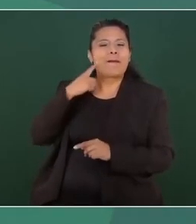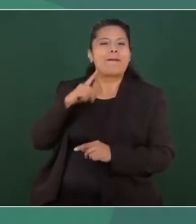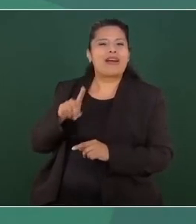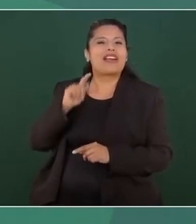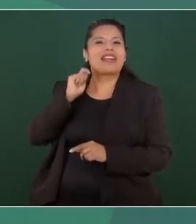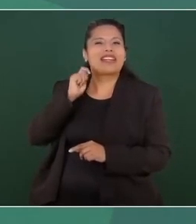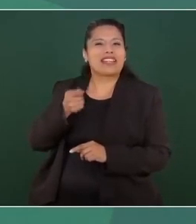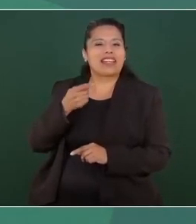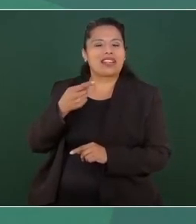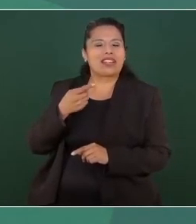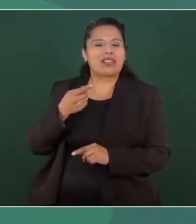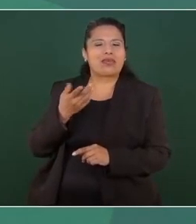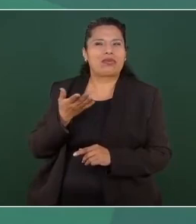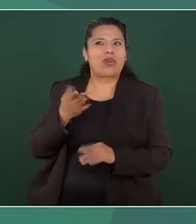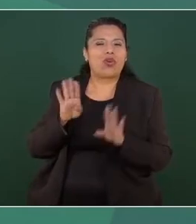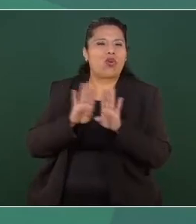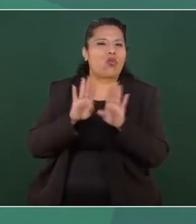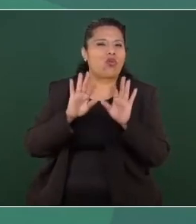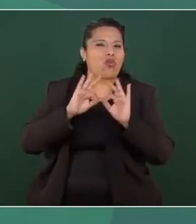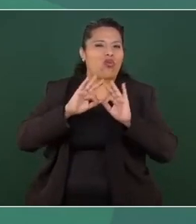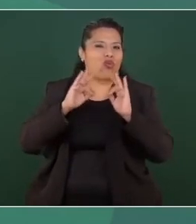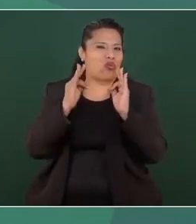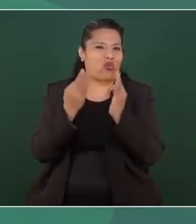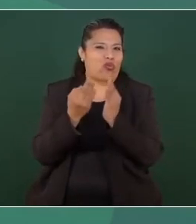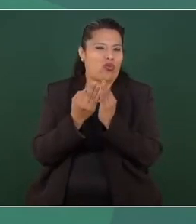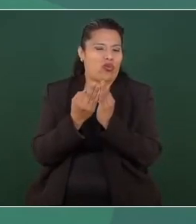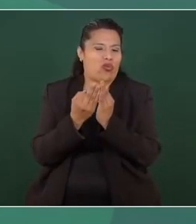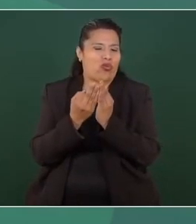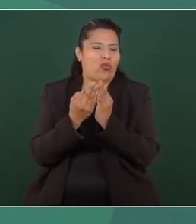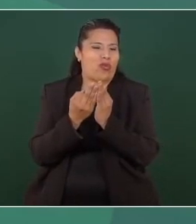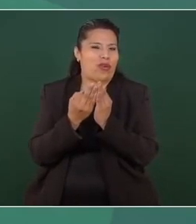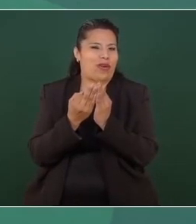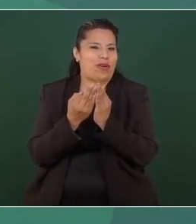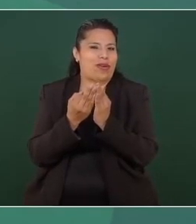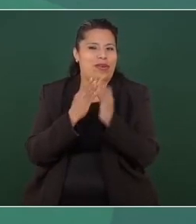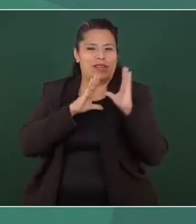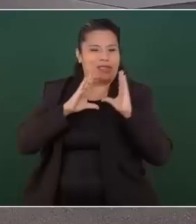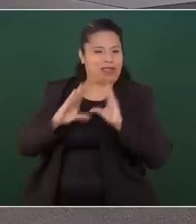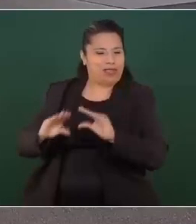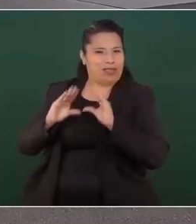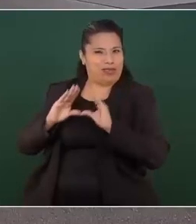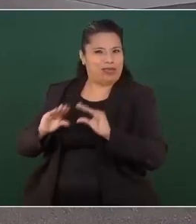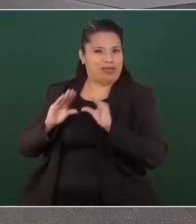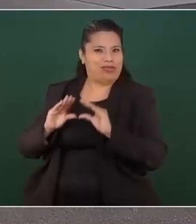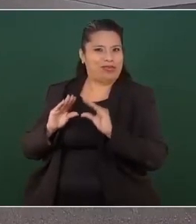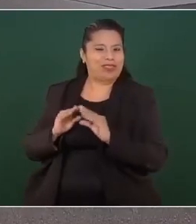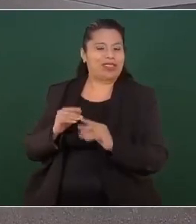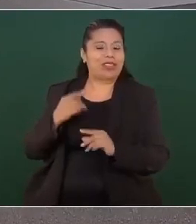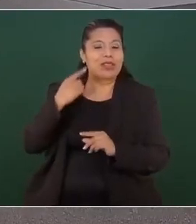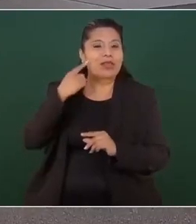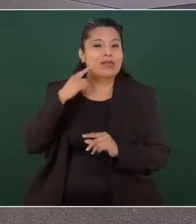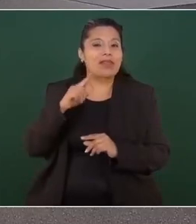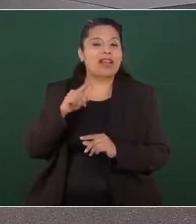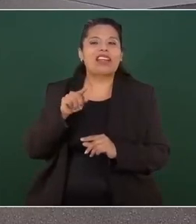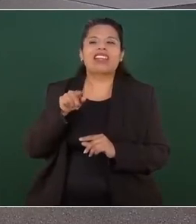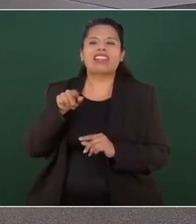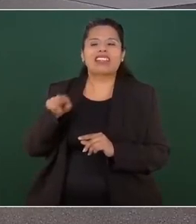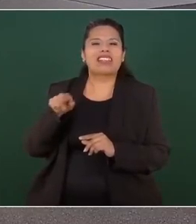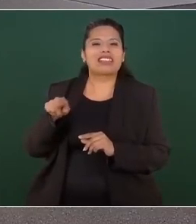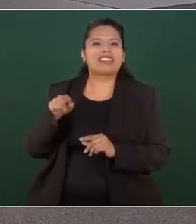a funcionarios públicos